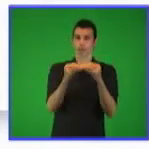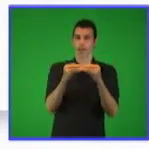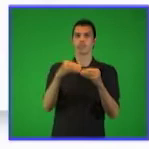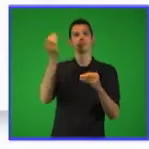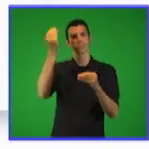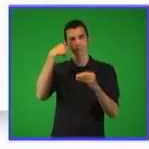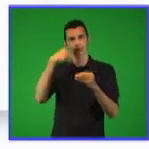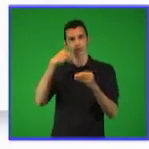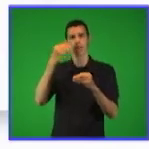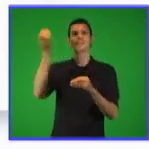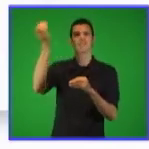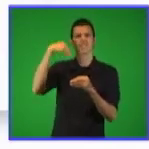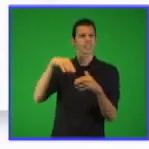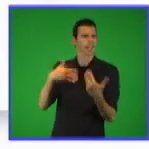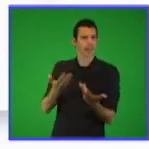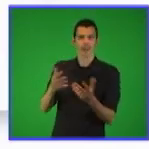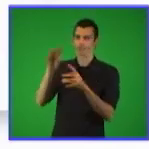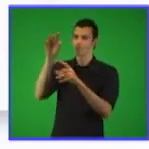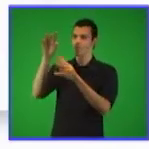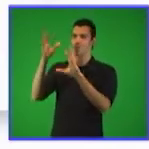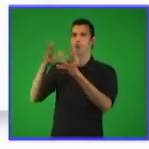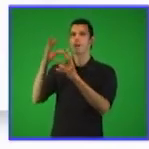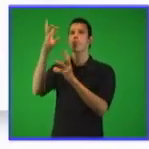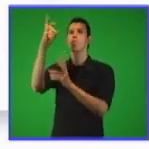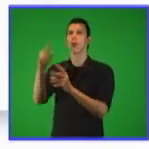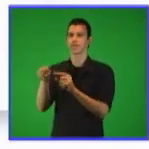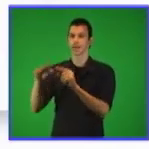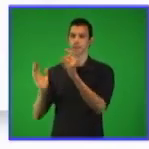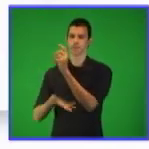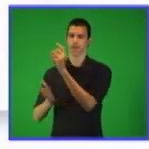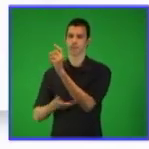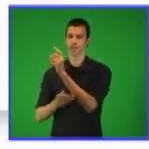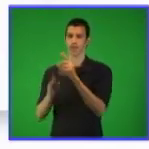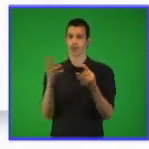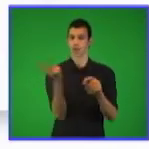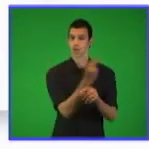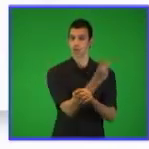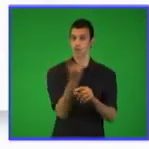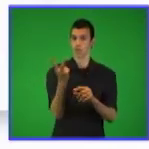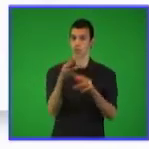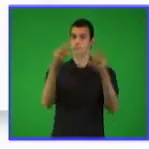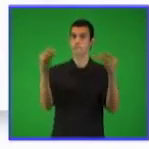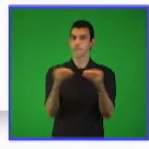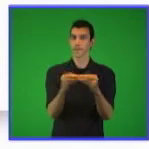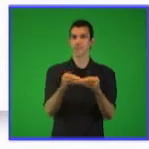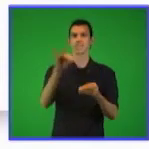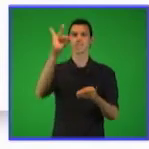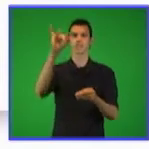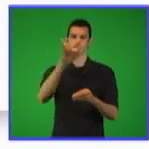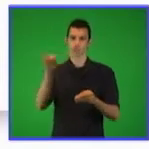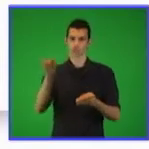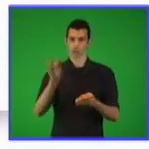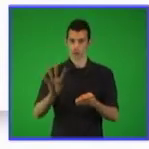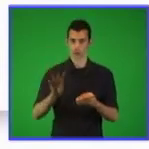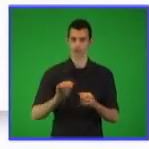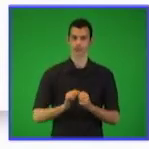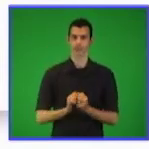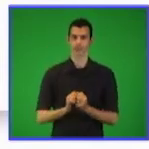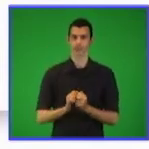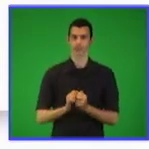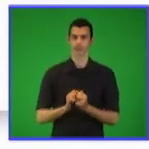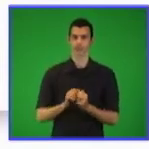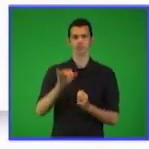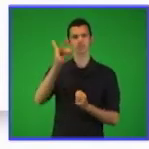105 arrobas que cortaron entre los dos. Ya con estas condiciones es posible